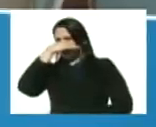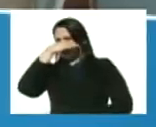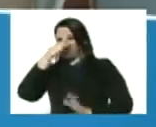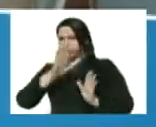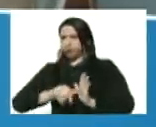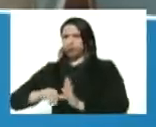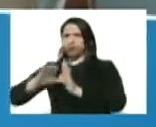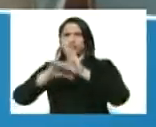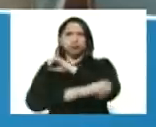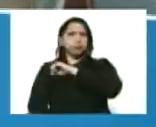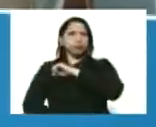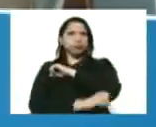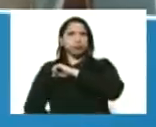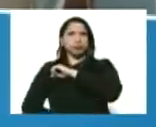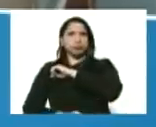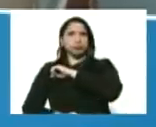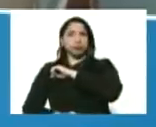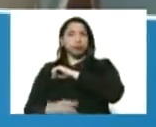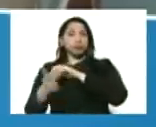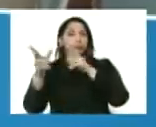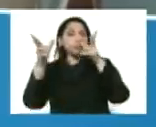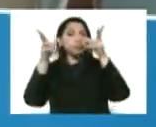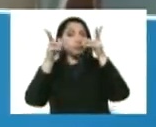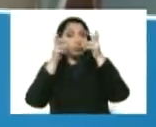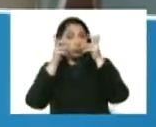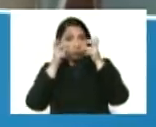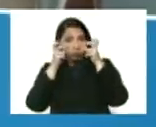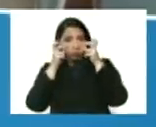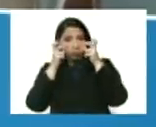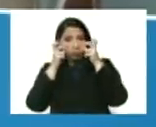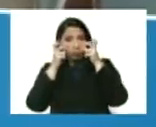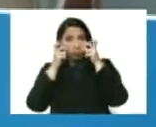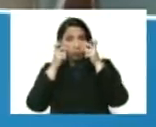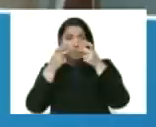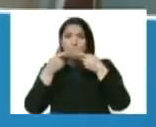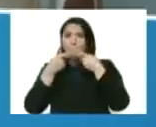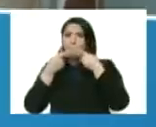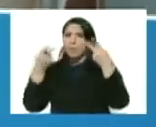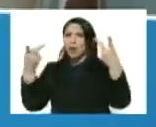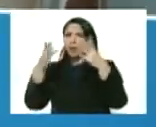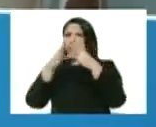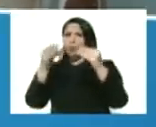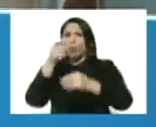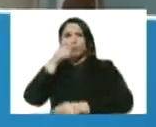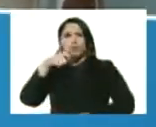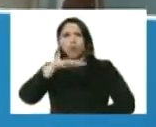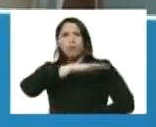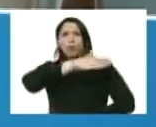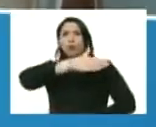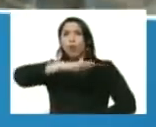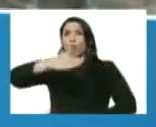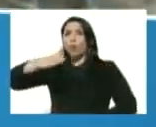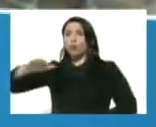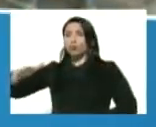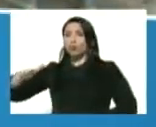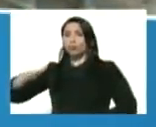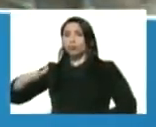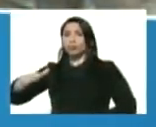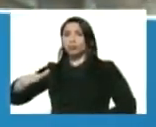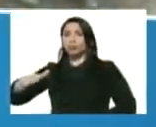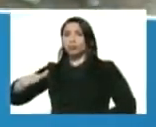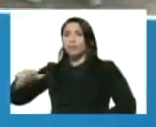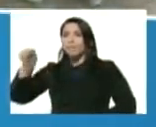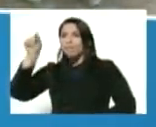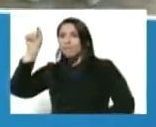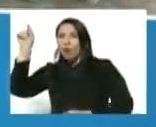oído mensaje a todo el pueblo de la costa de punta a punta